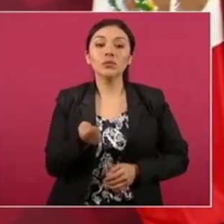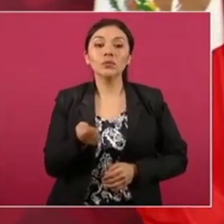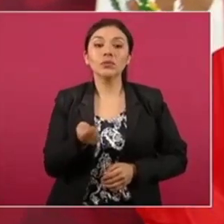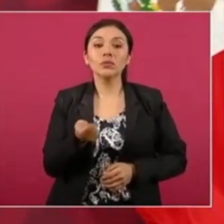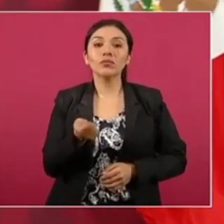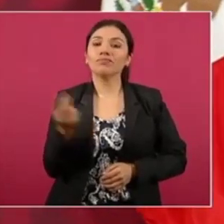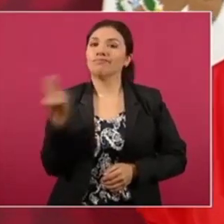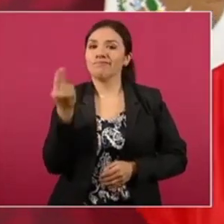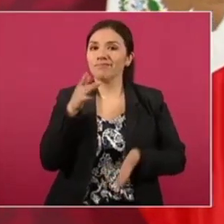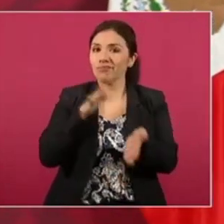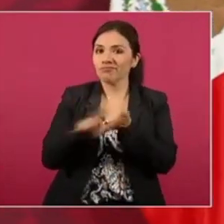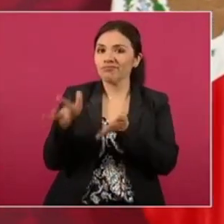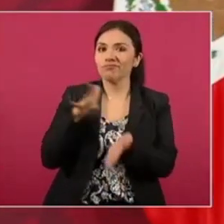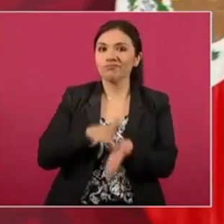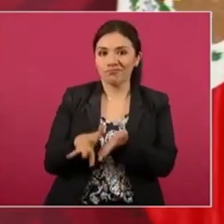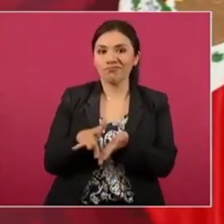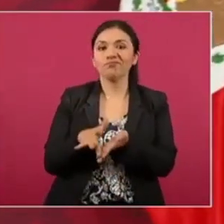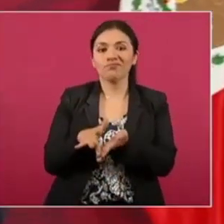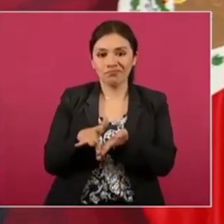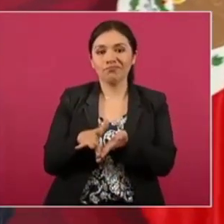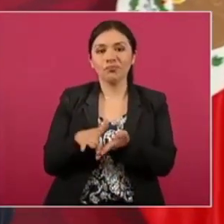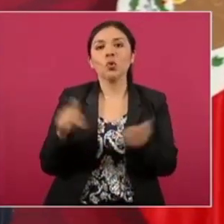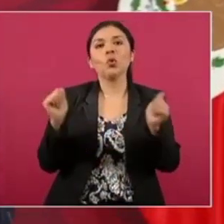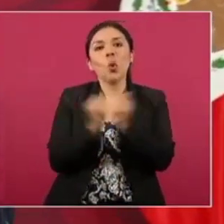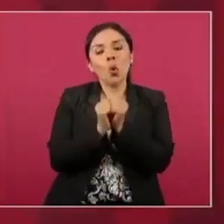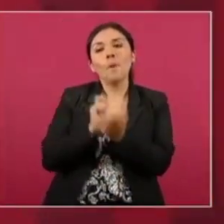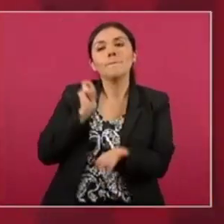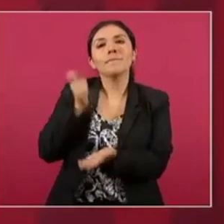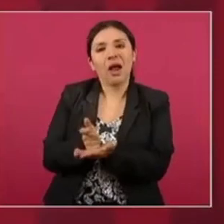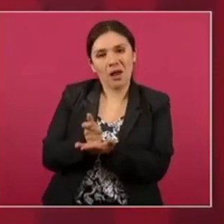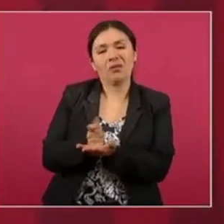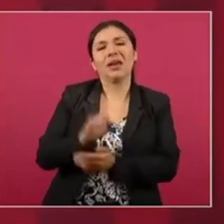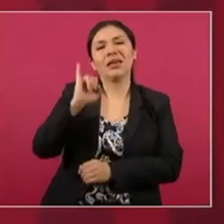apoyar con indemnizaciones,